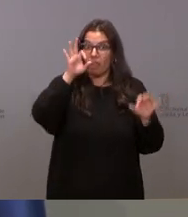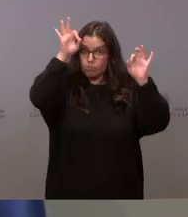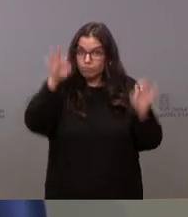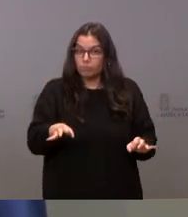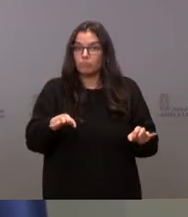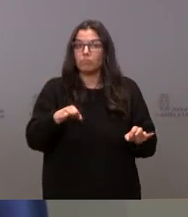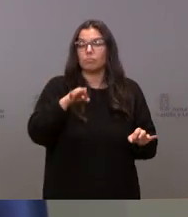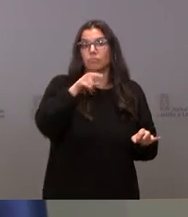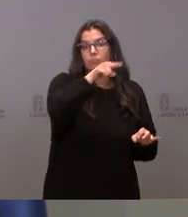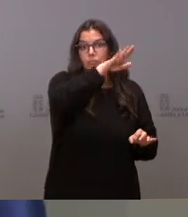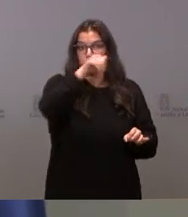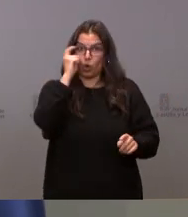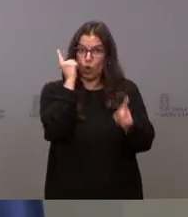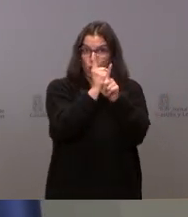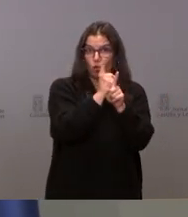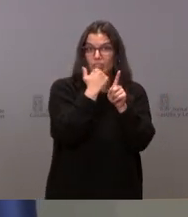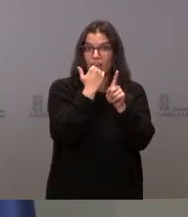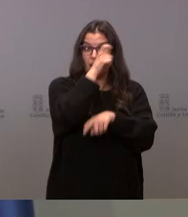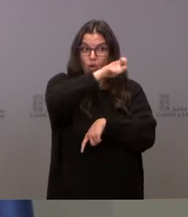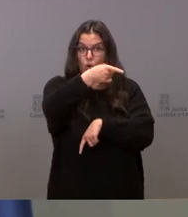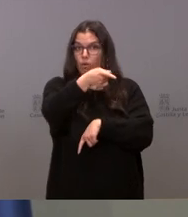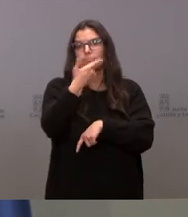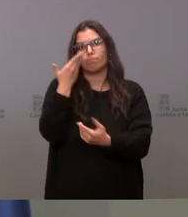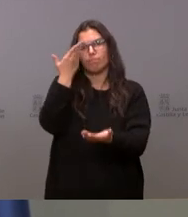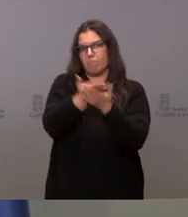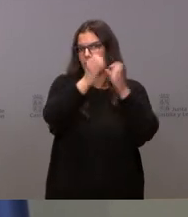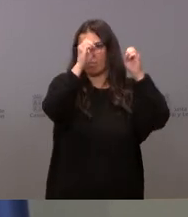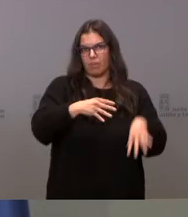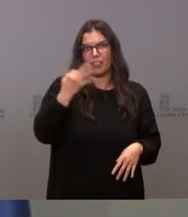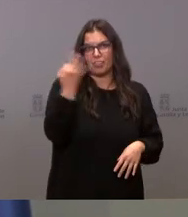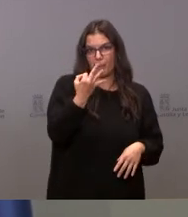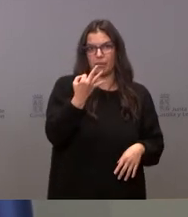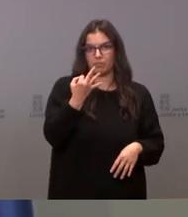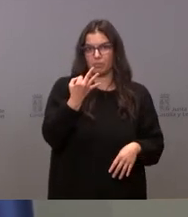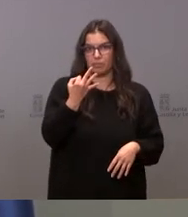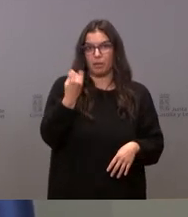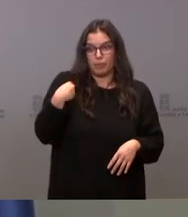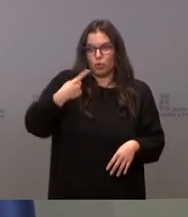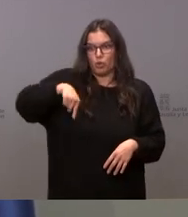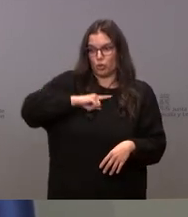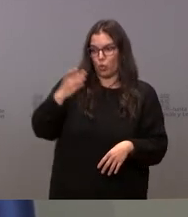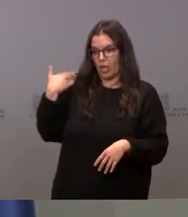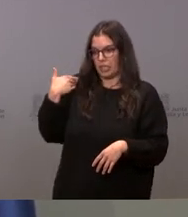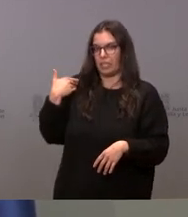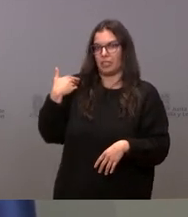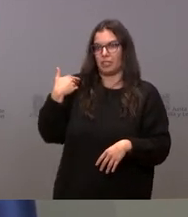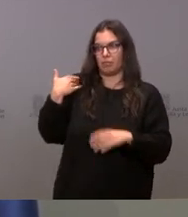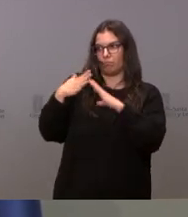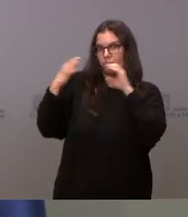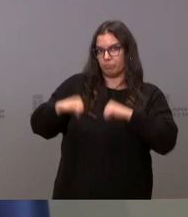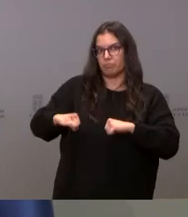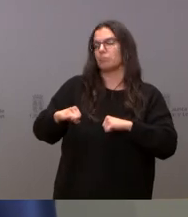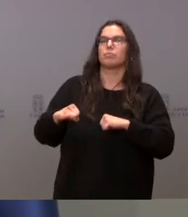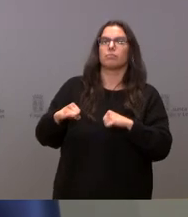contra cualquiera de ellos, se les pedirá la dimisión, que es lo que nosotros entendíamos en su momento, cuando se